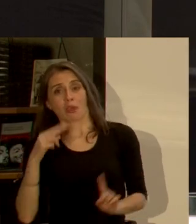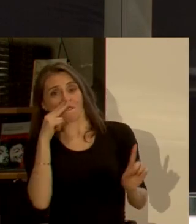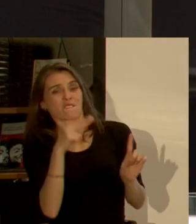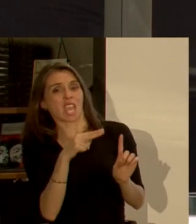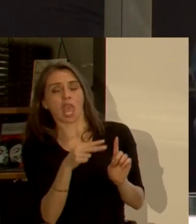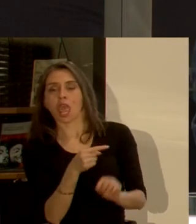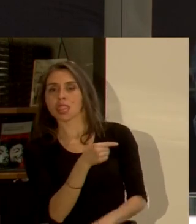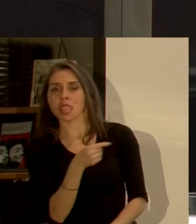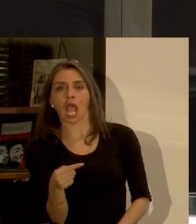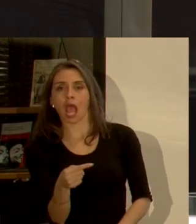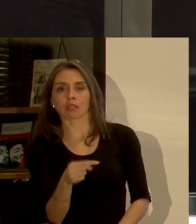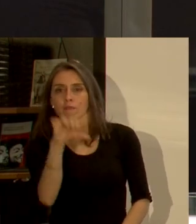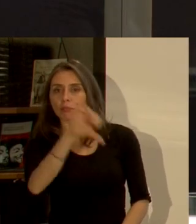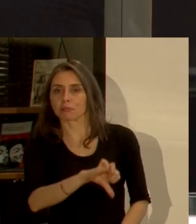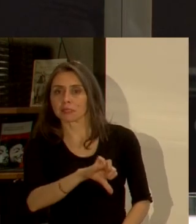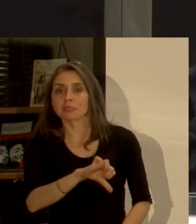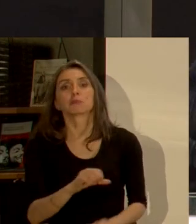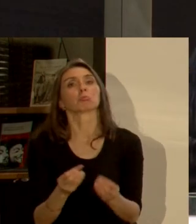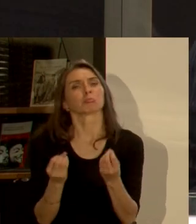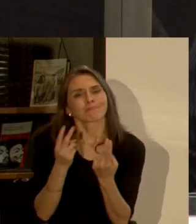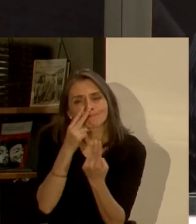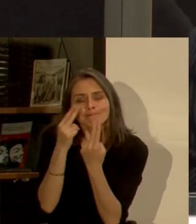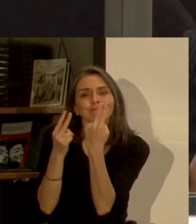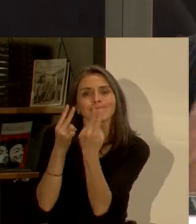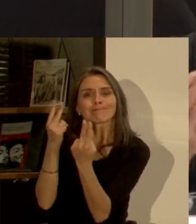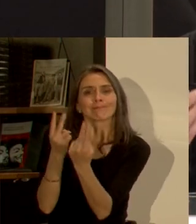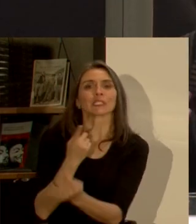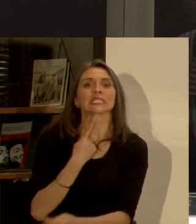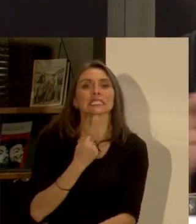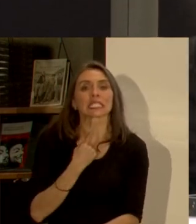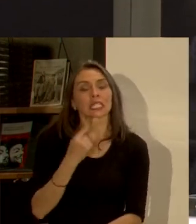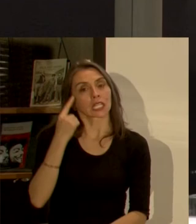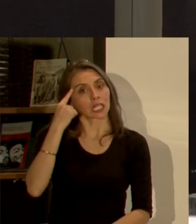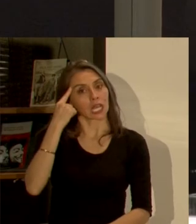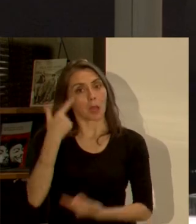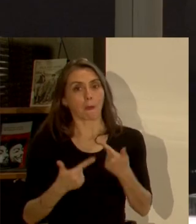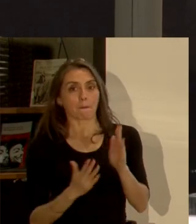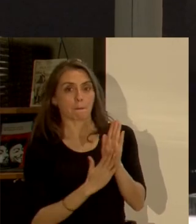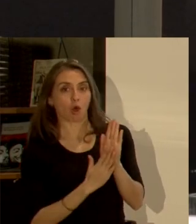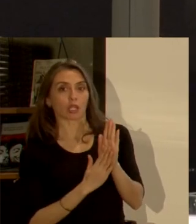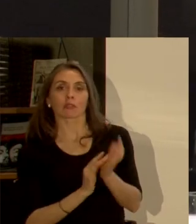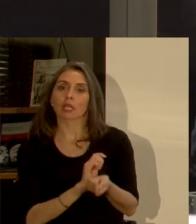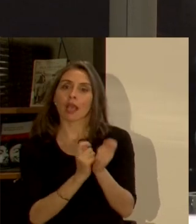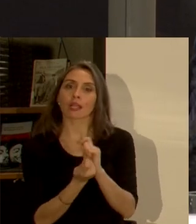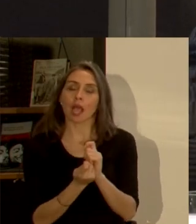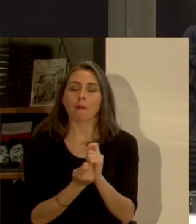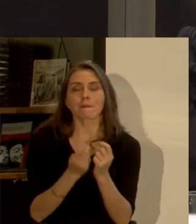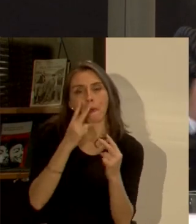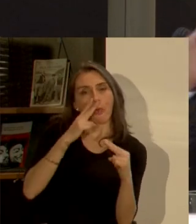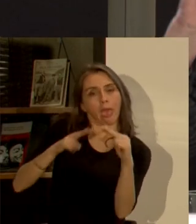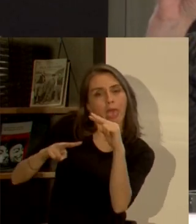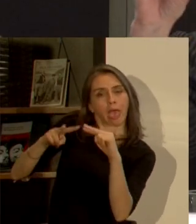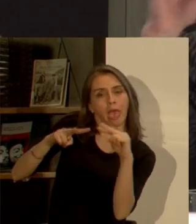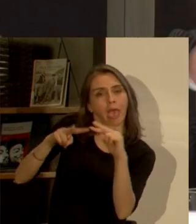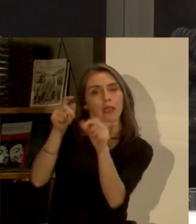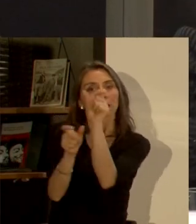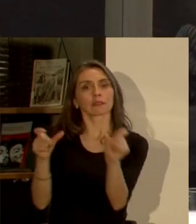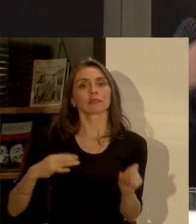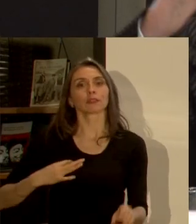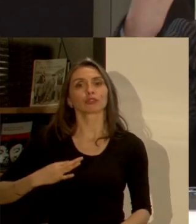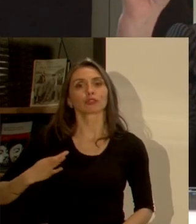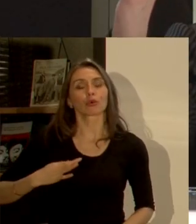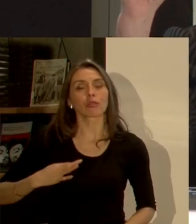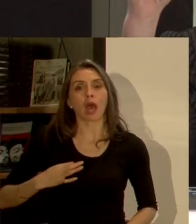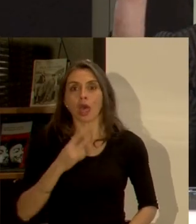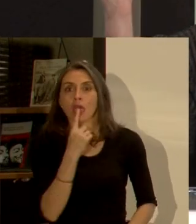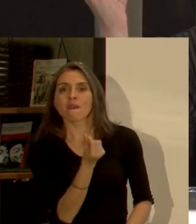ha sido muy interesante y lleva a cambiar las políticas cuando uno puede ver cómo la ciudadanía ha